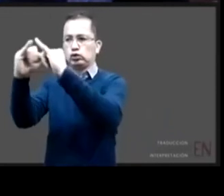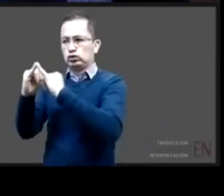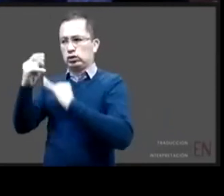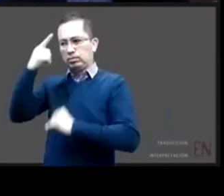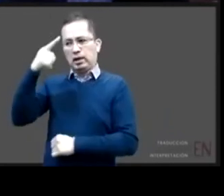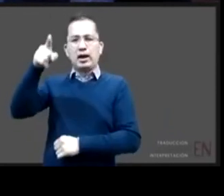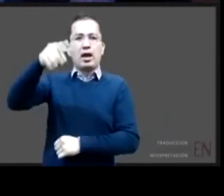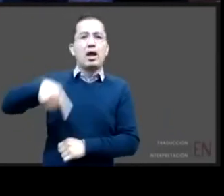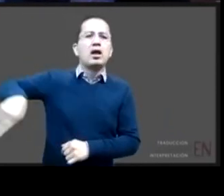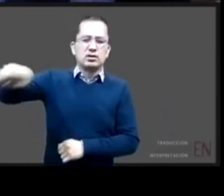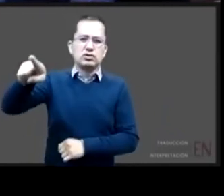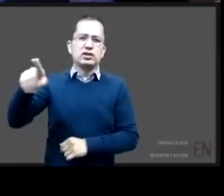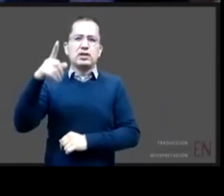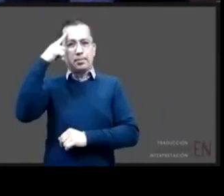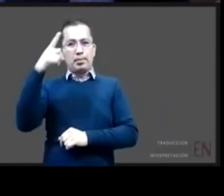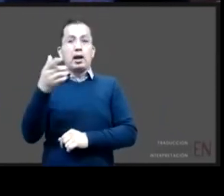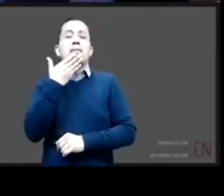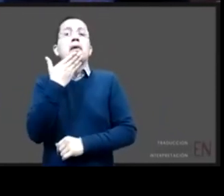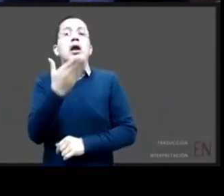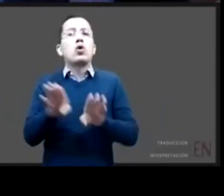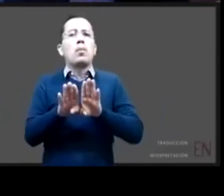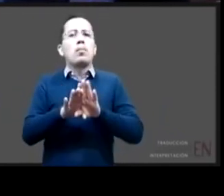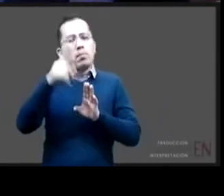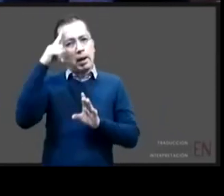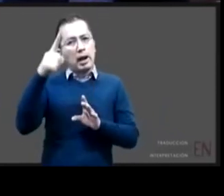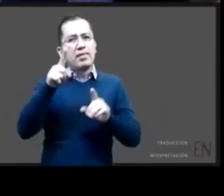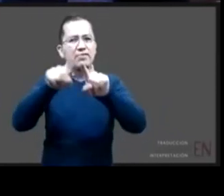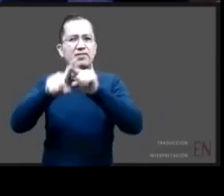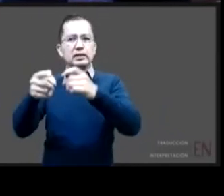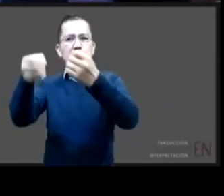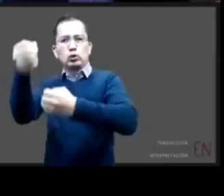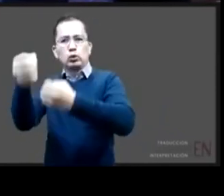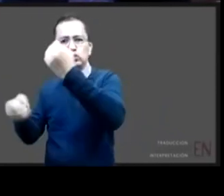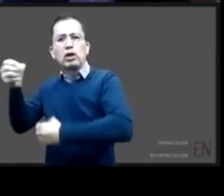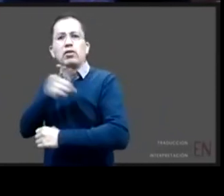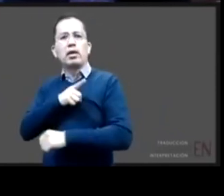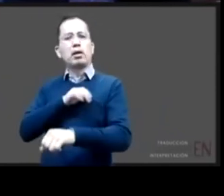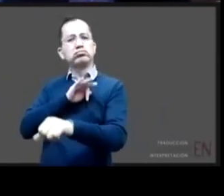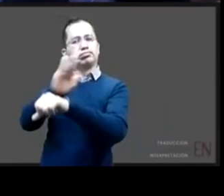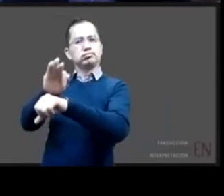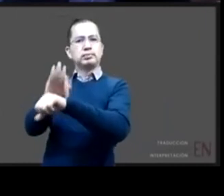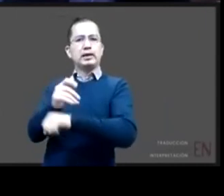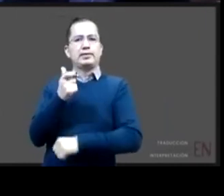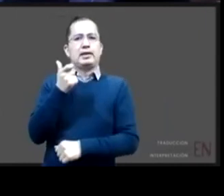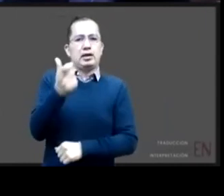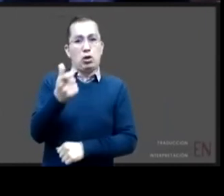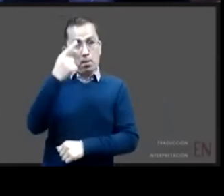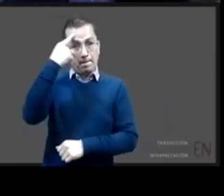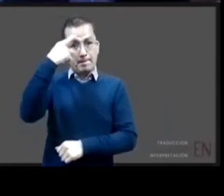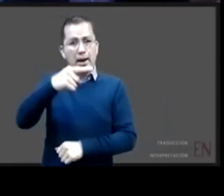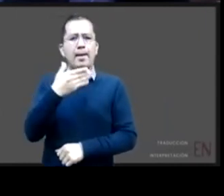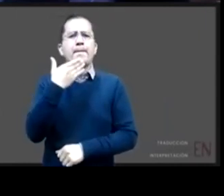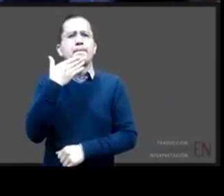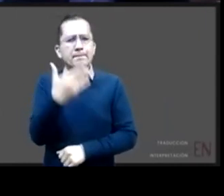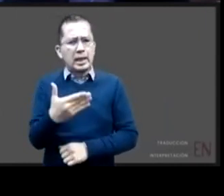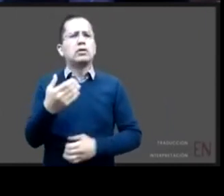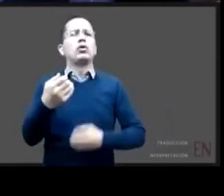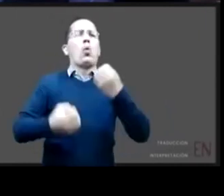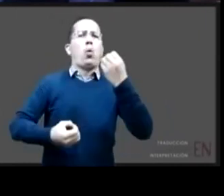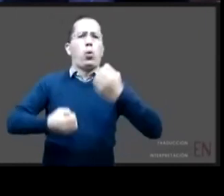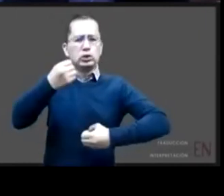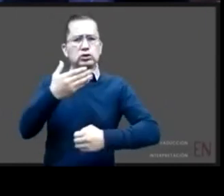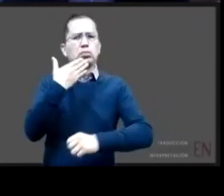reforzar con recursos a los juzgados de lo familiar para que las audiencias sean más ágiles que tengan espacios más